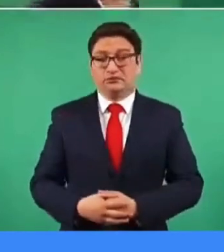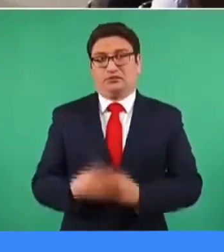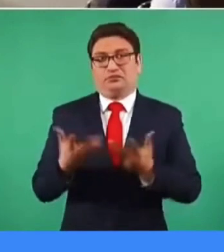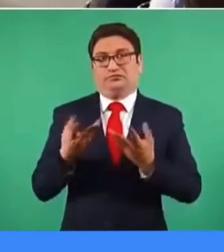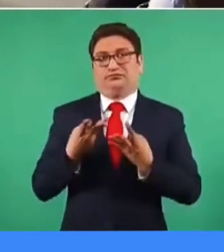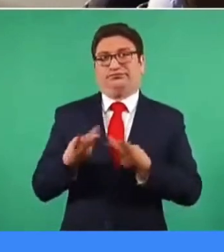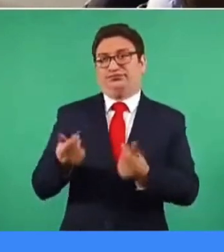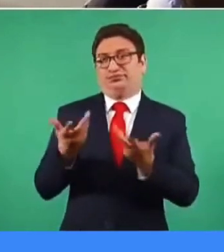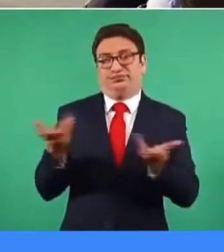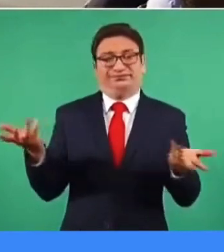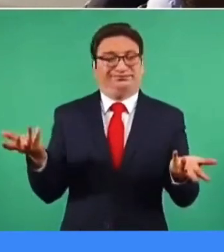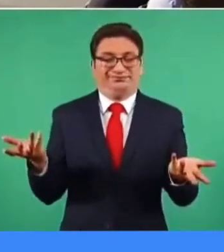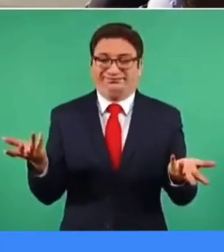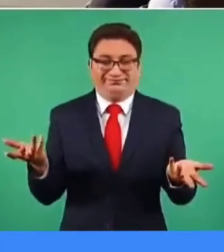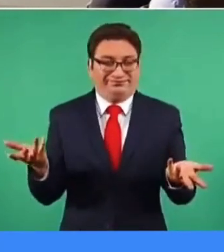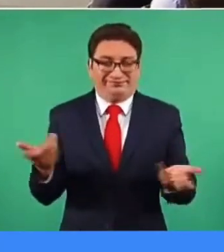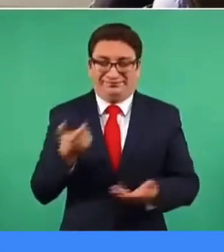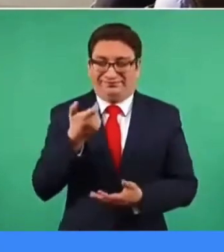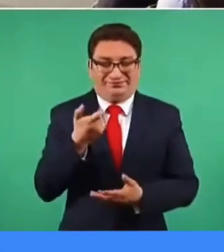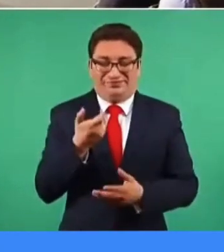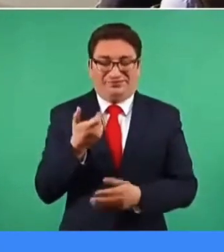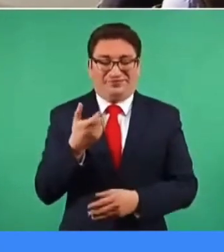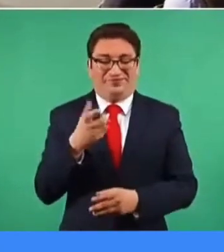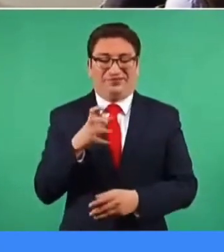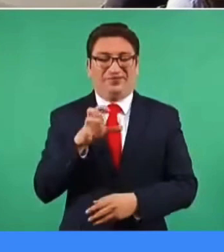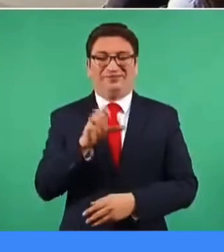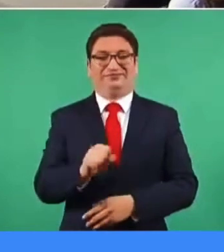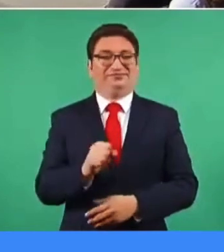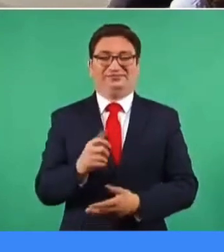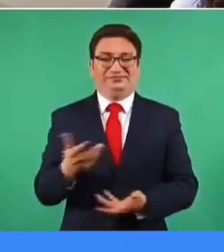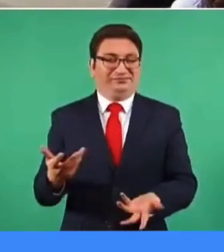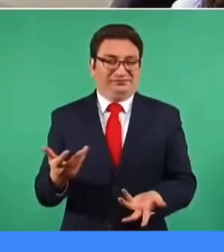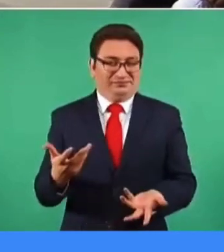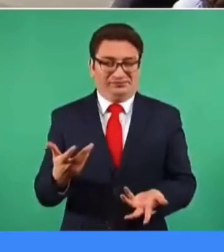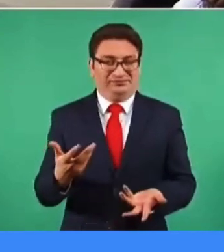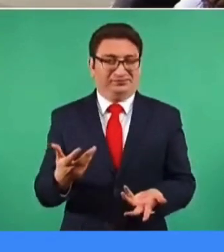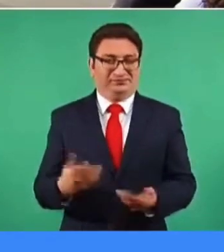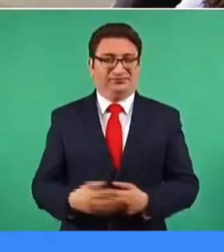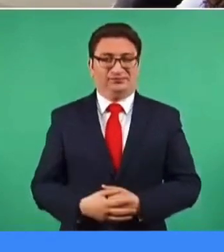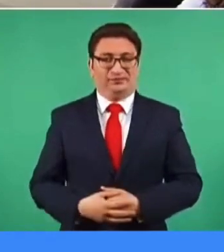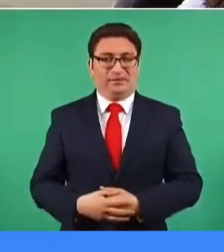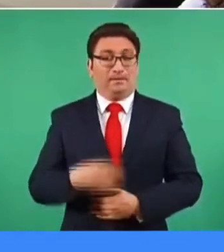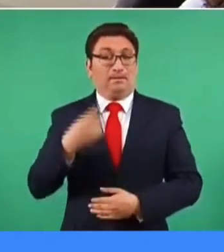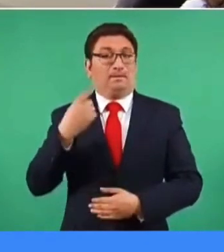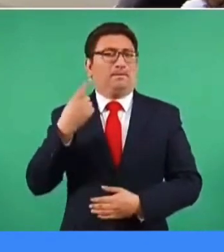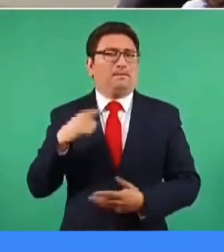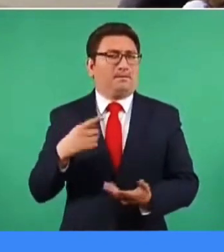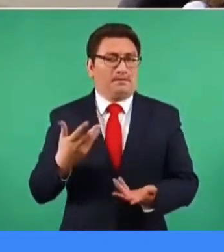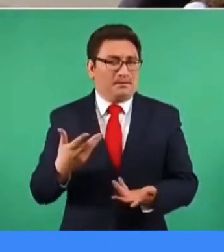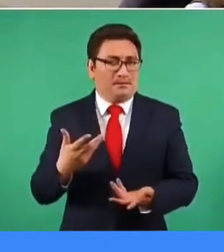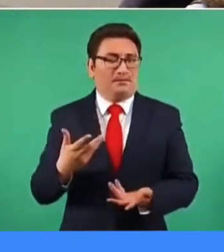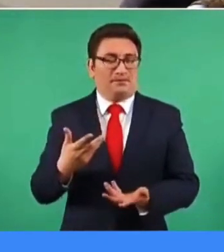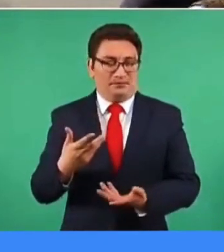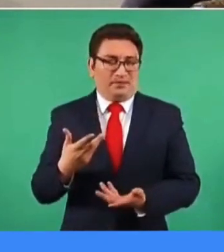pues entonces no alcanza para que se tenga